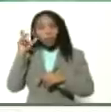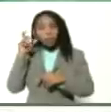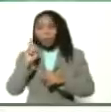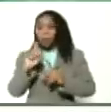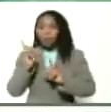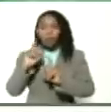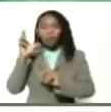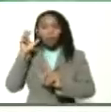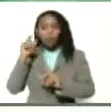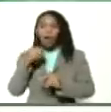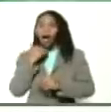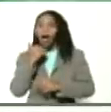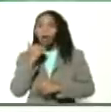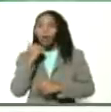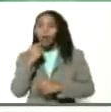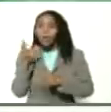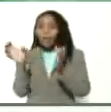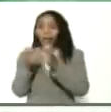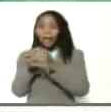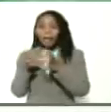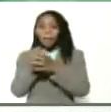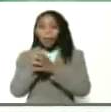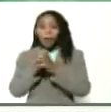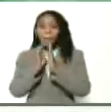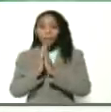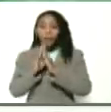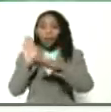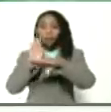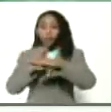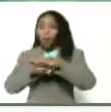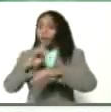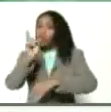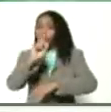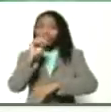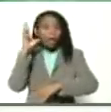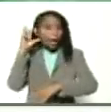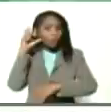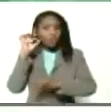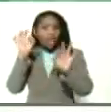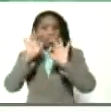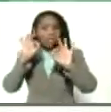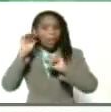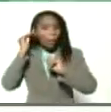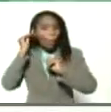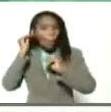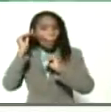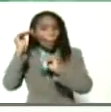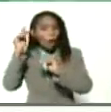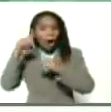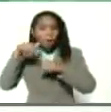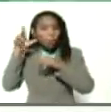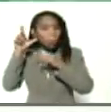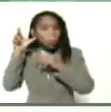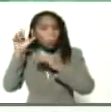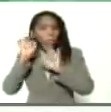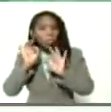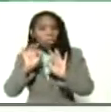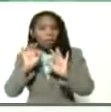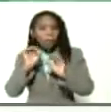escuchando. Alguien por favor de su equipo que le avise que no se le escucha nada. No lo estamos escuchando.